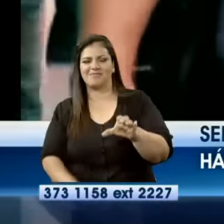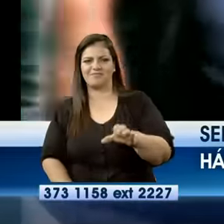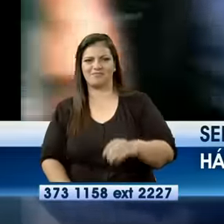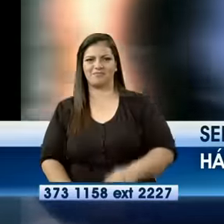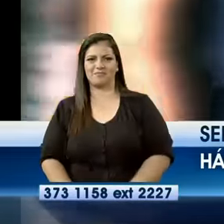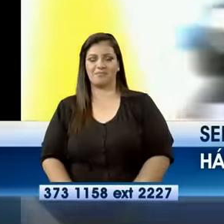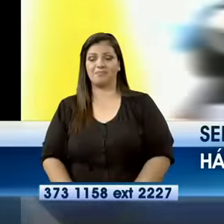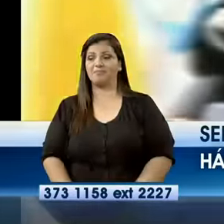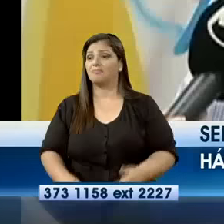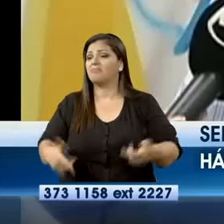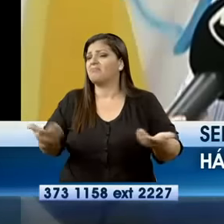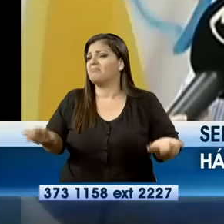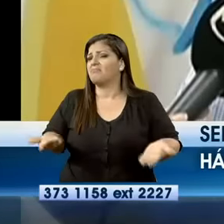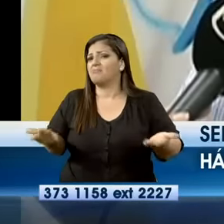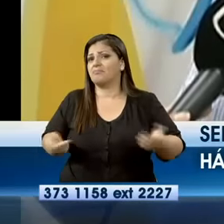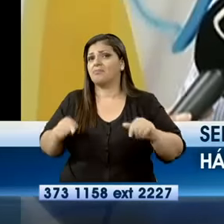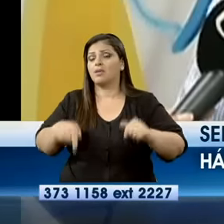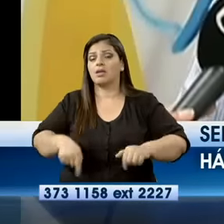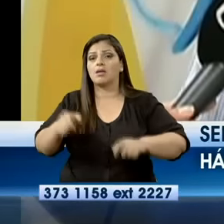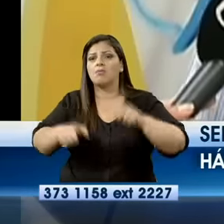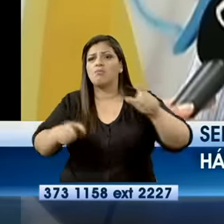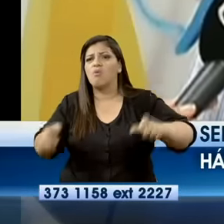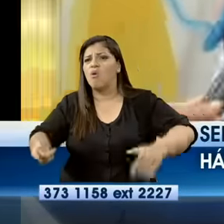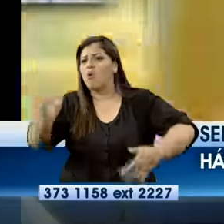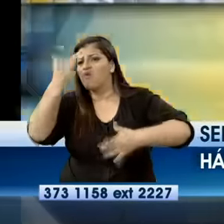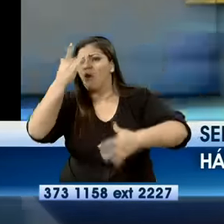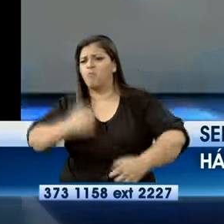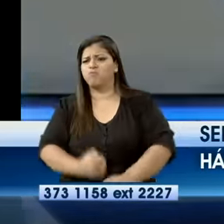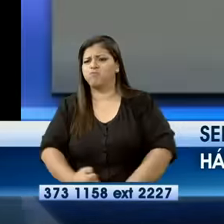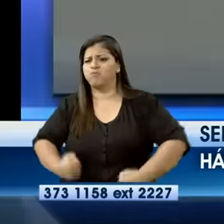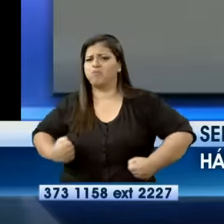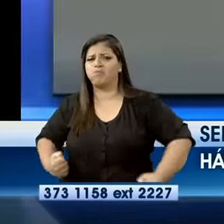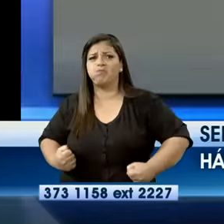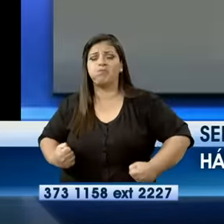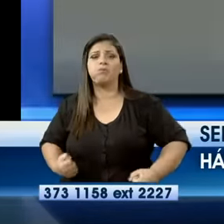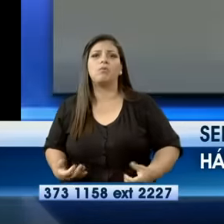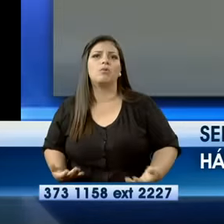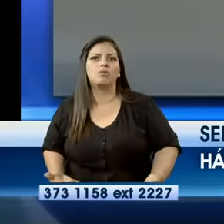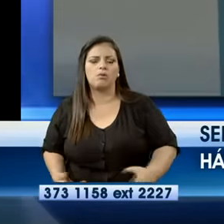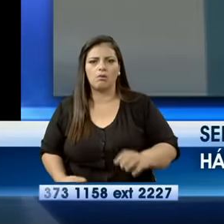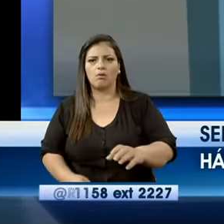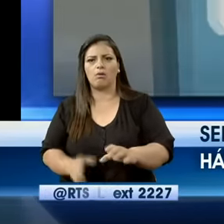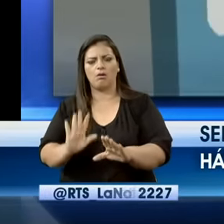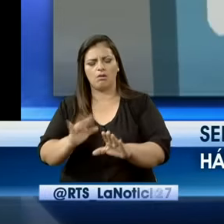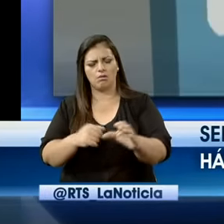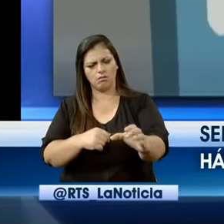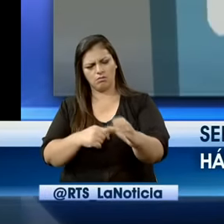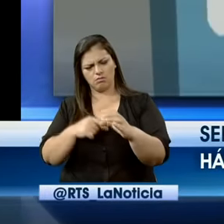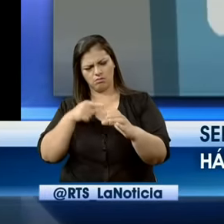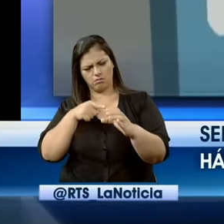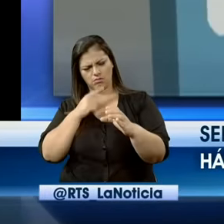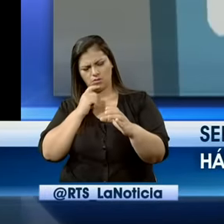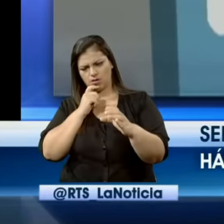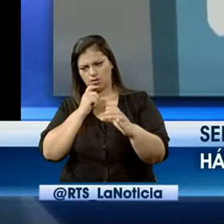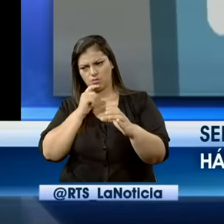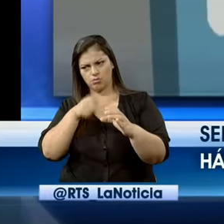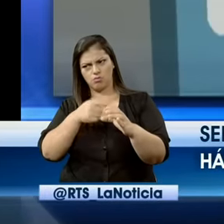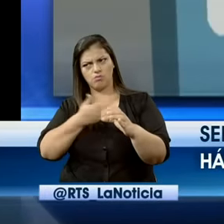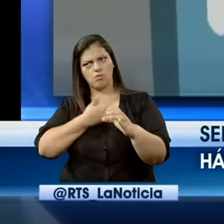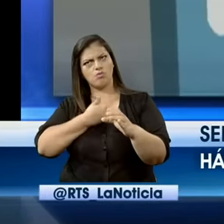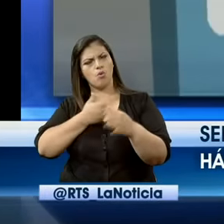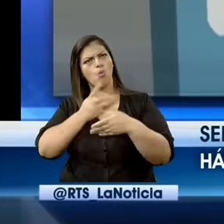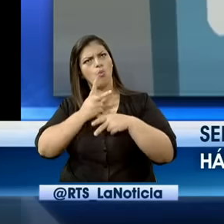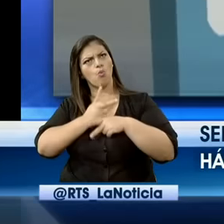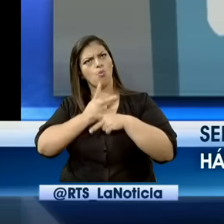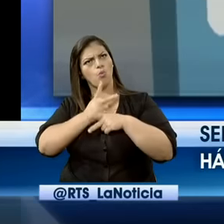disminuir el número de pacientes y de personas que van a padecer obesidad, sobrepeso, diabetes,